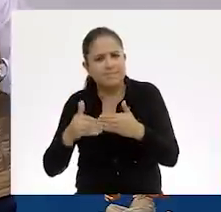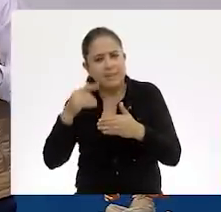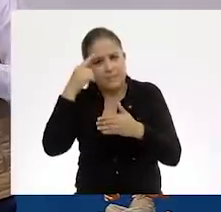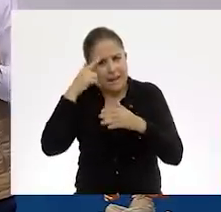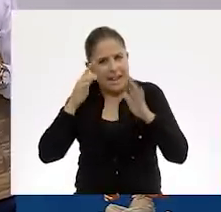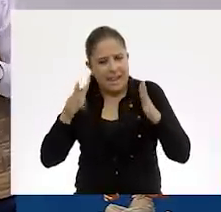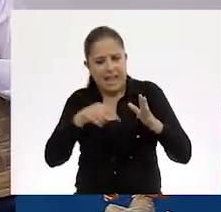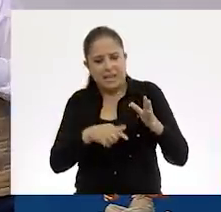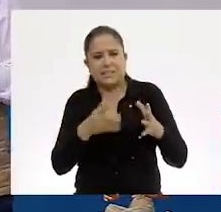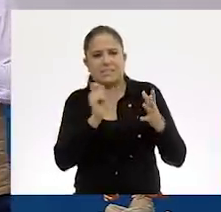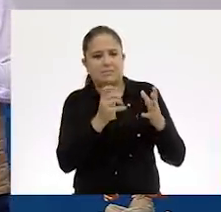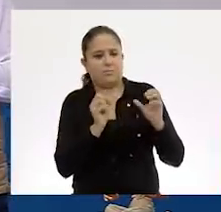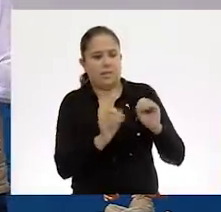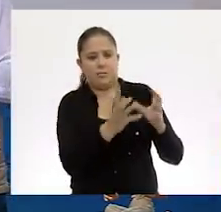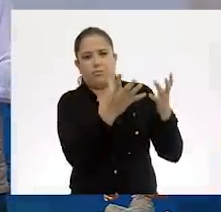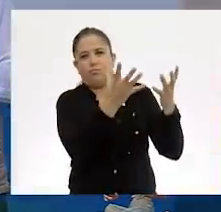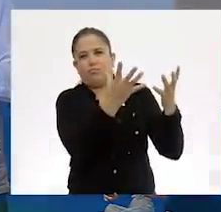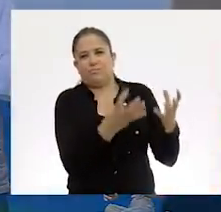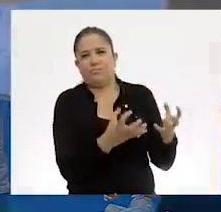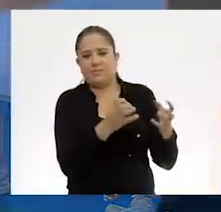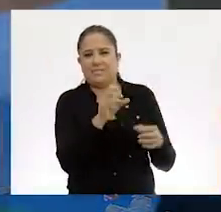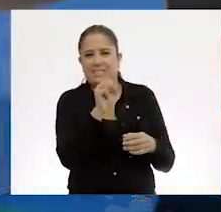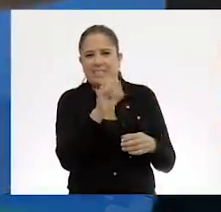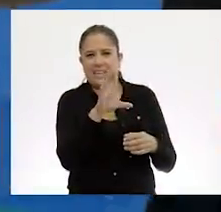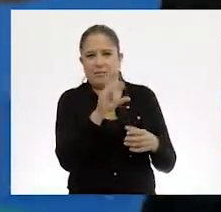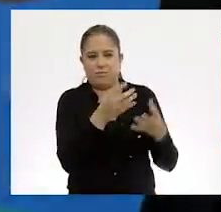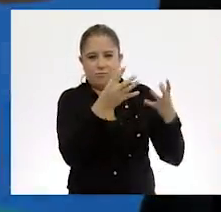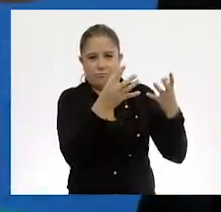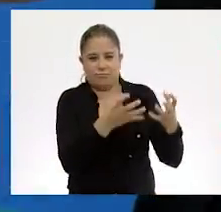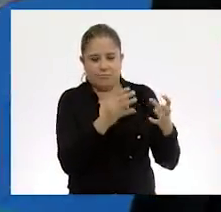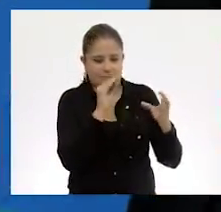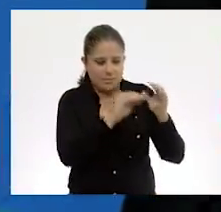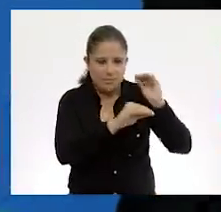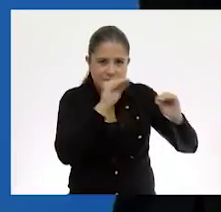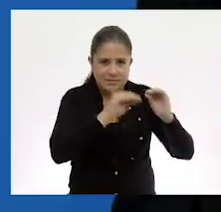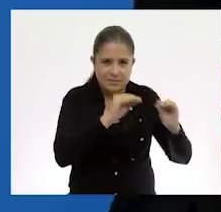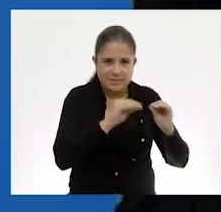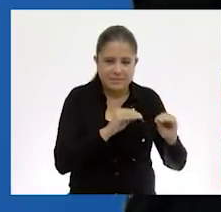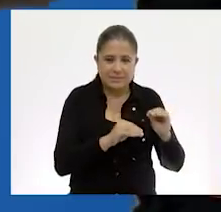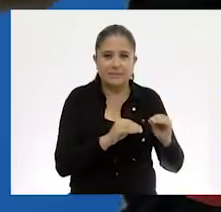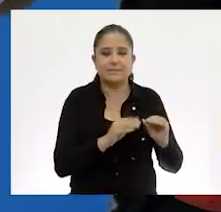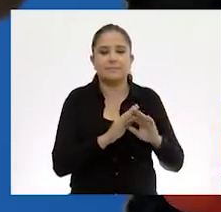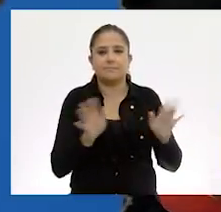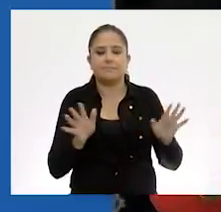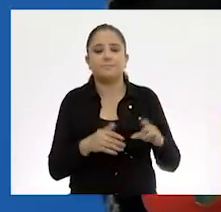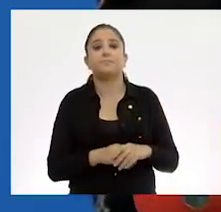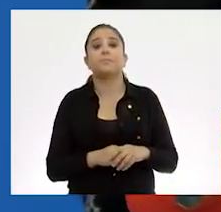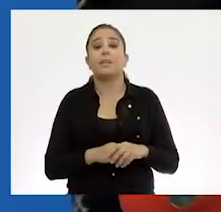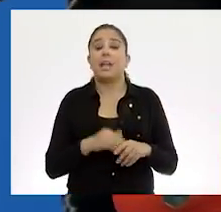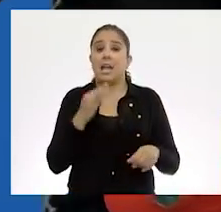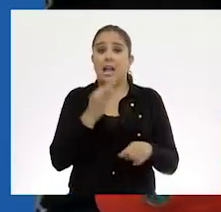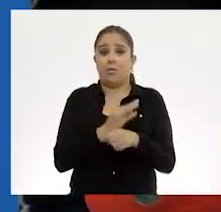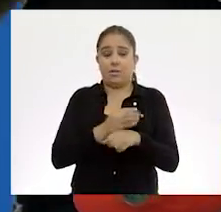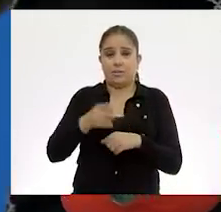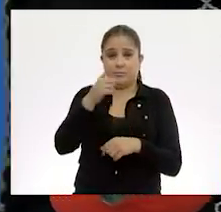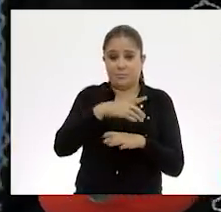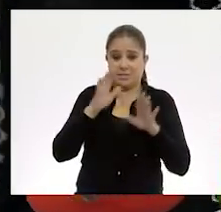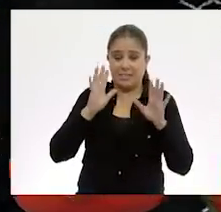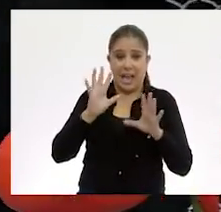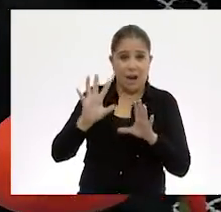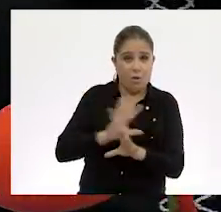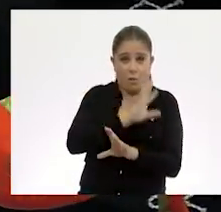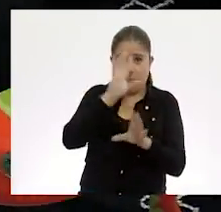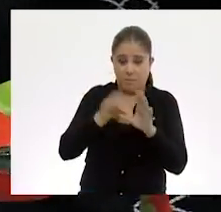ejemplo, ya dejamos que se secara nuestro, bueno, trabajo? Sí. Una vez que ya tenemos completamente